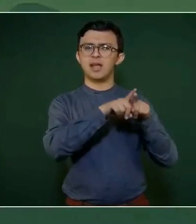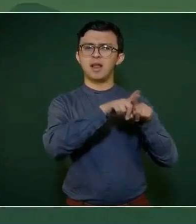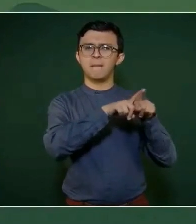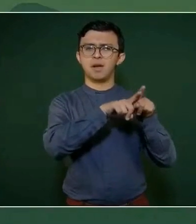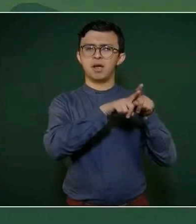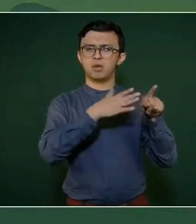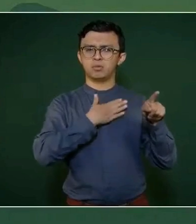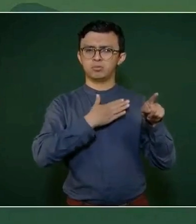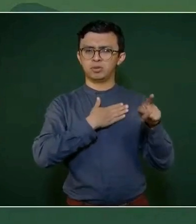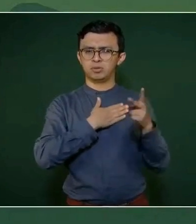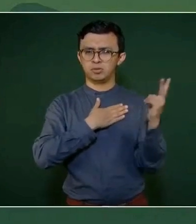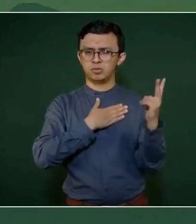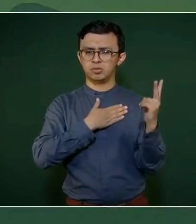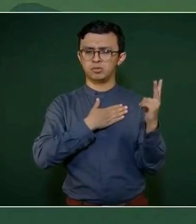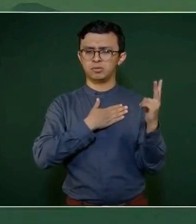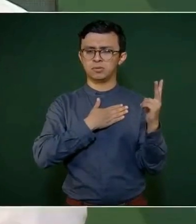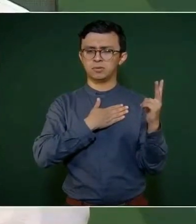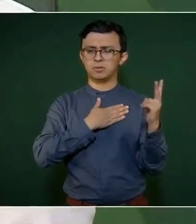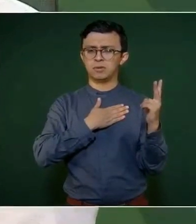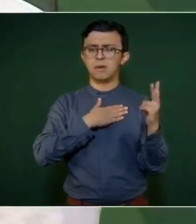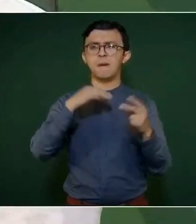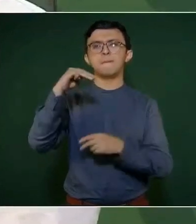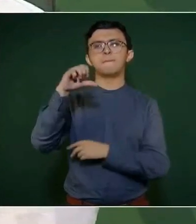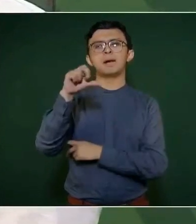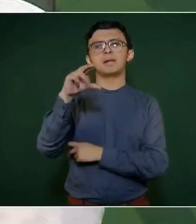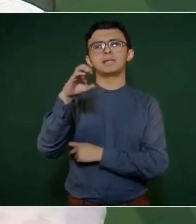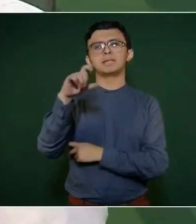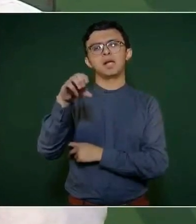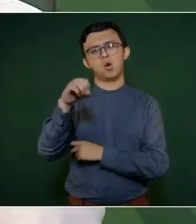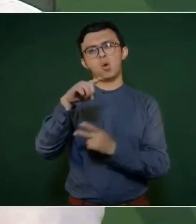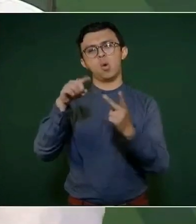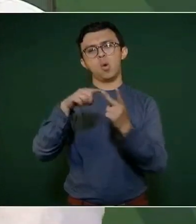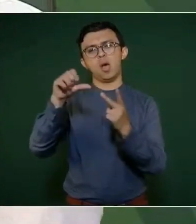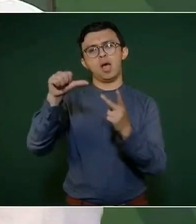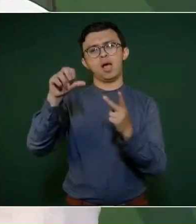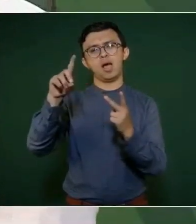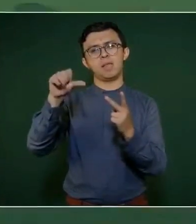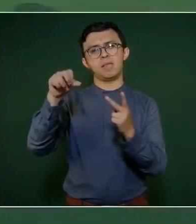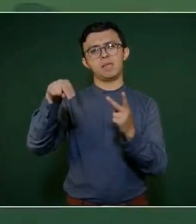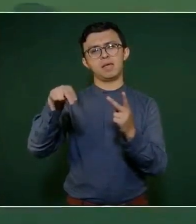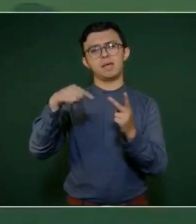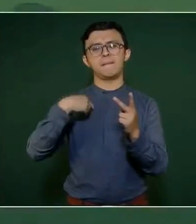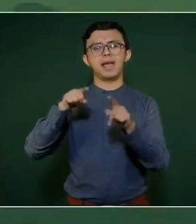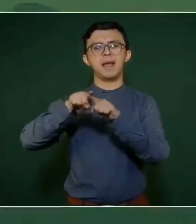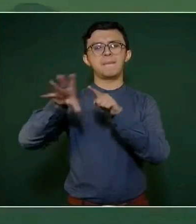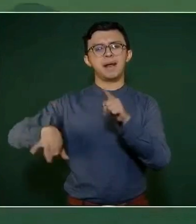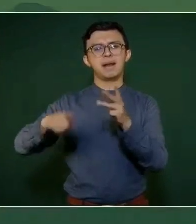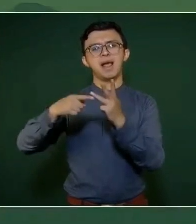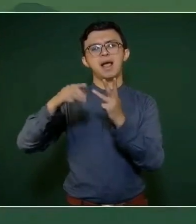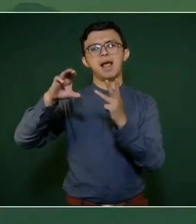Marcelo y Adán, y mi hermana Claudia.